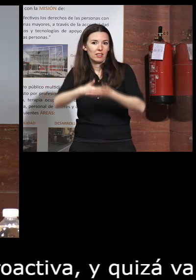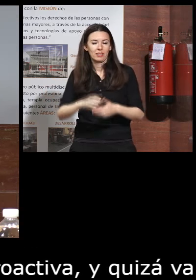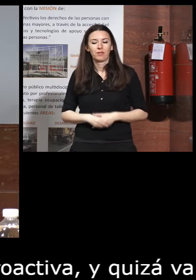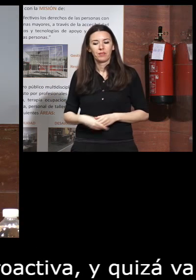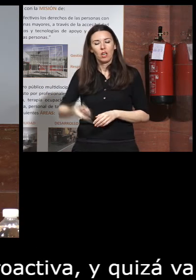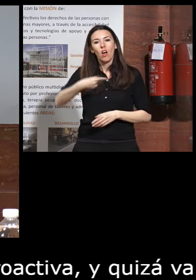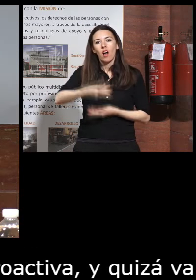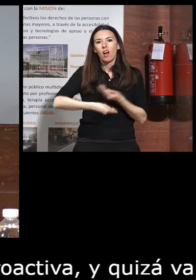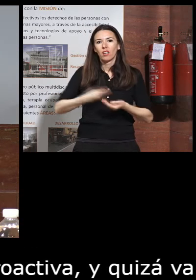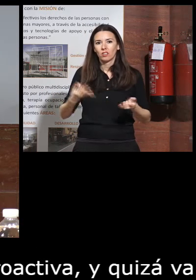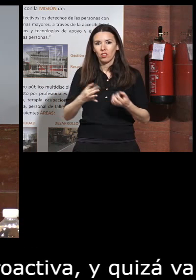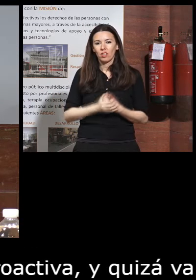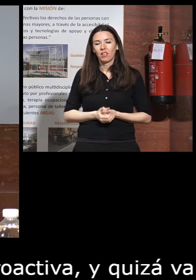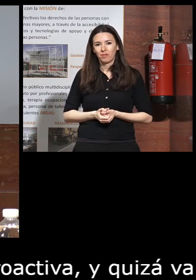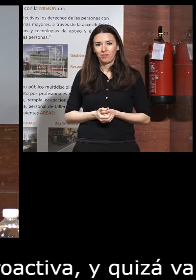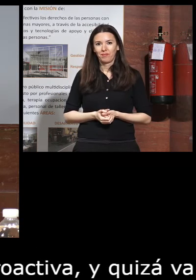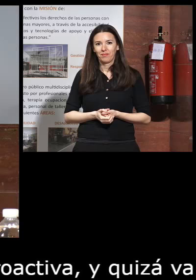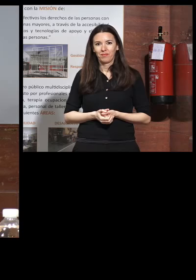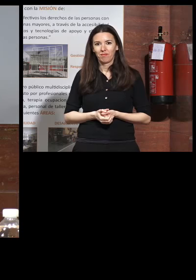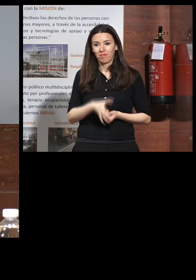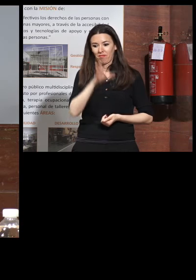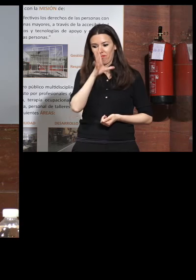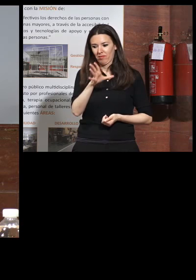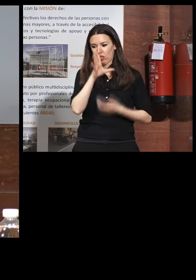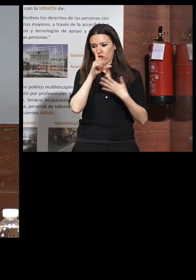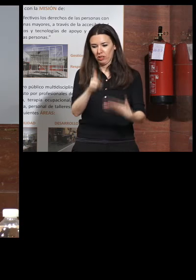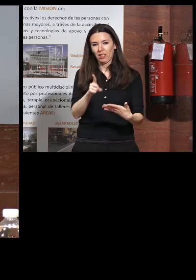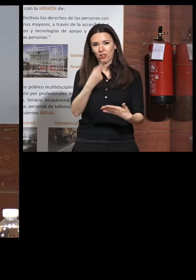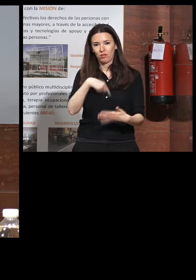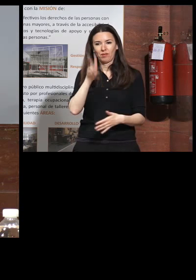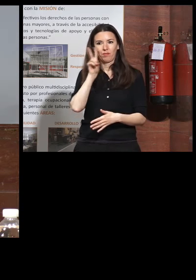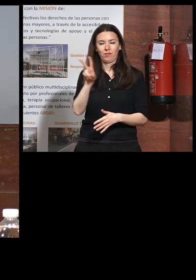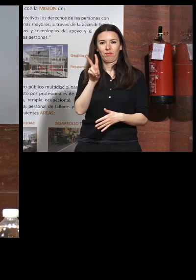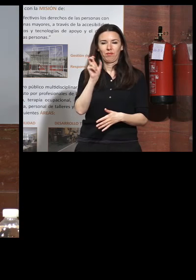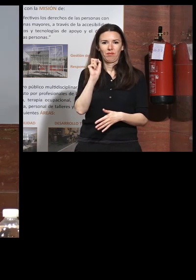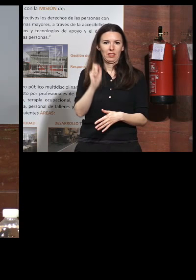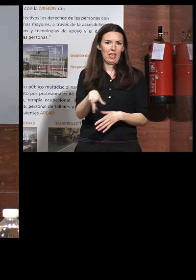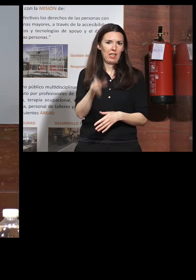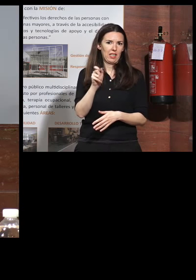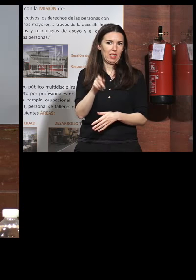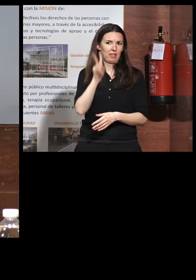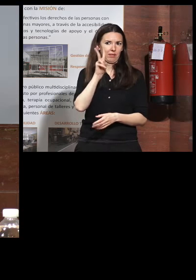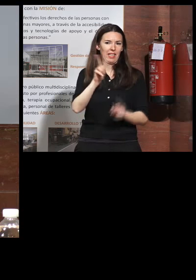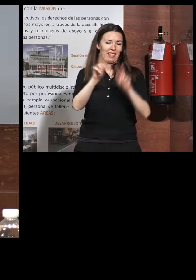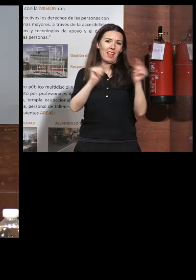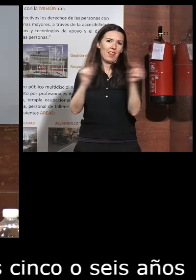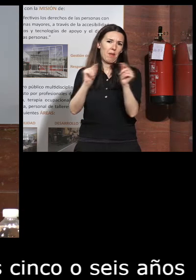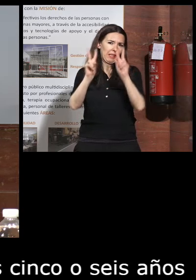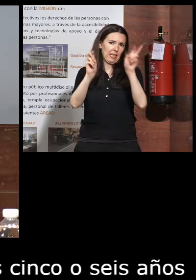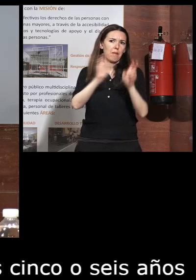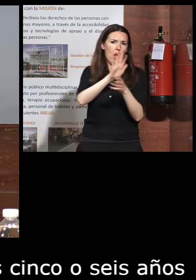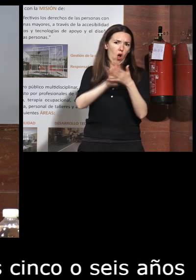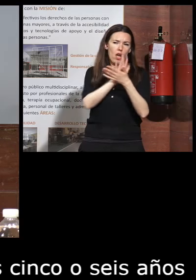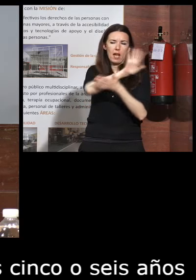hecho a ver en los últimos cinco o seis años hemos visto cada vez más el debate a nivel europeo